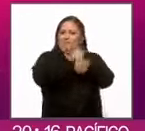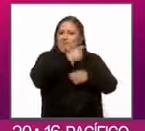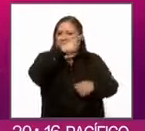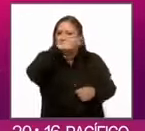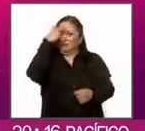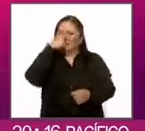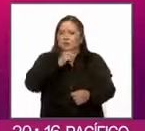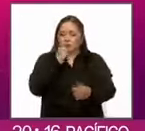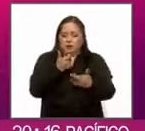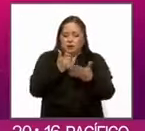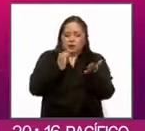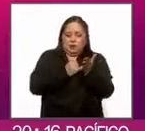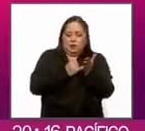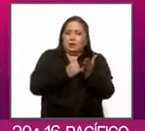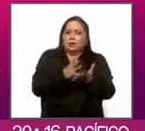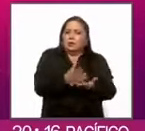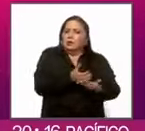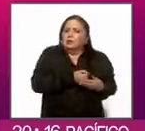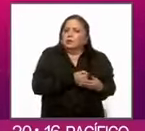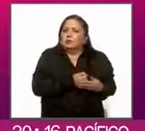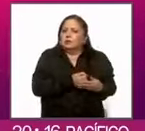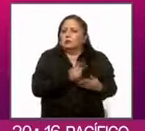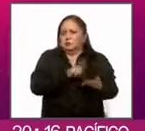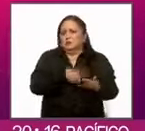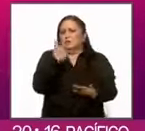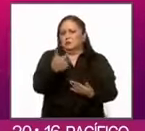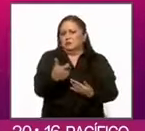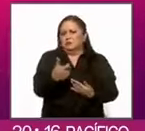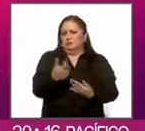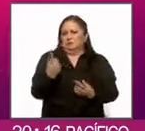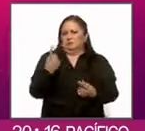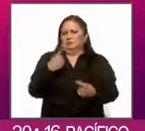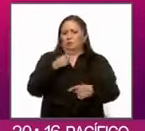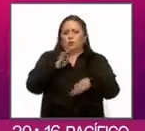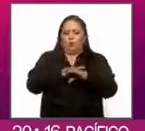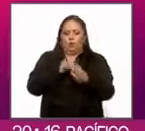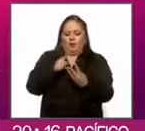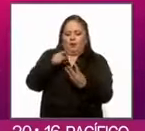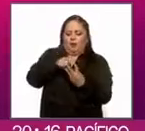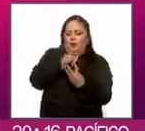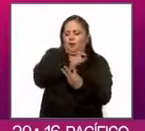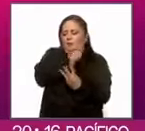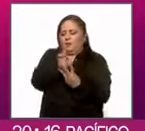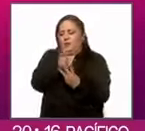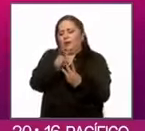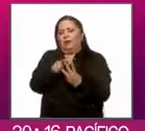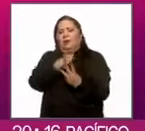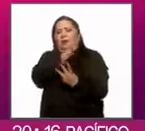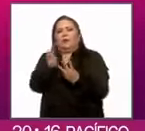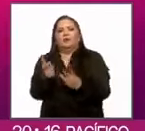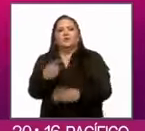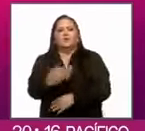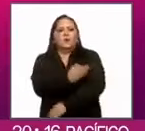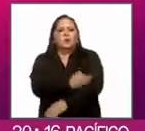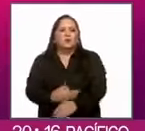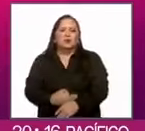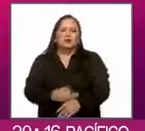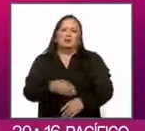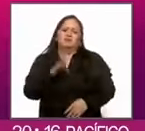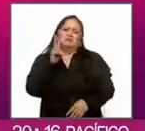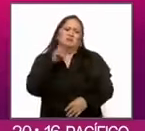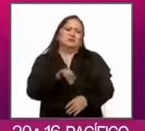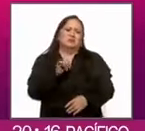México se queden con la quinta parte de esos recursos por una intermediación que mediante financiera del bienestar puede